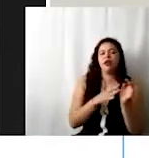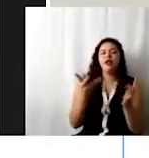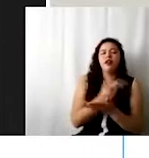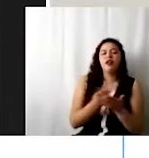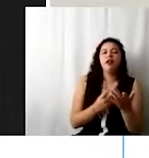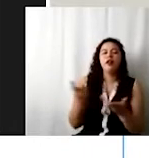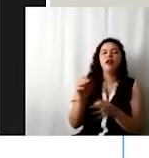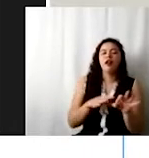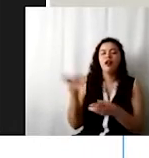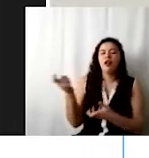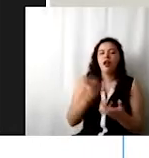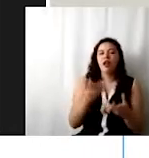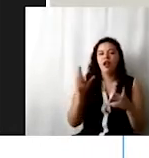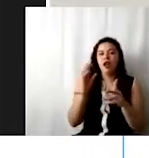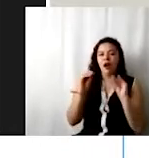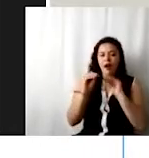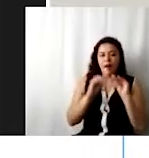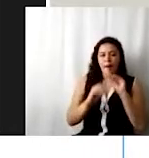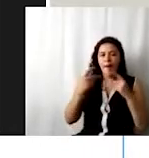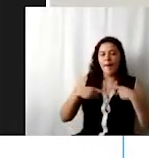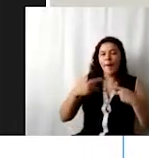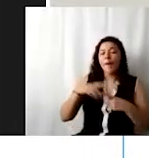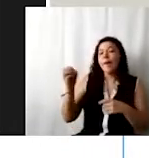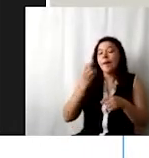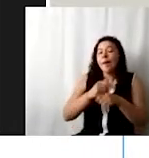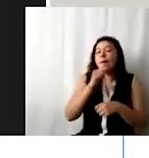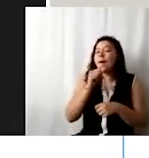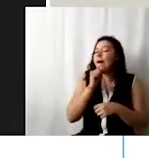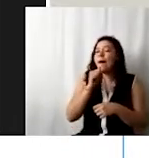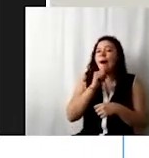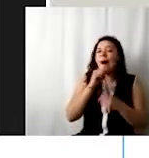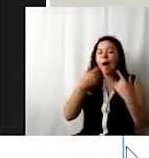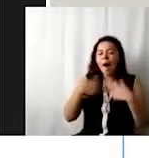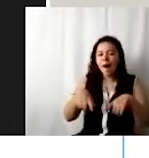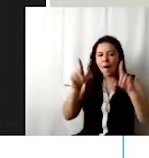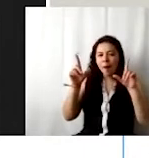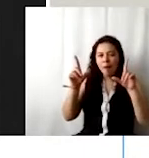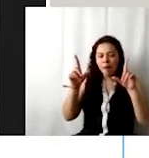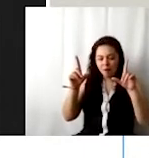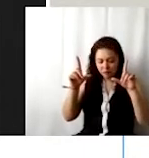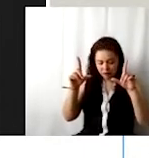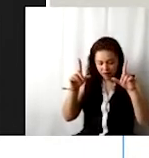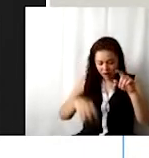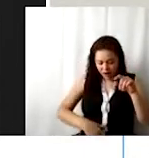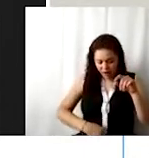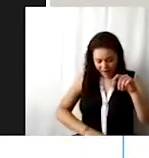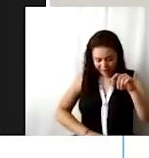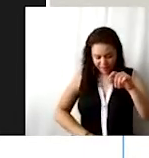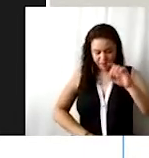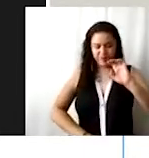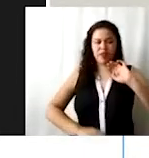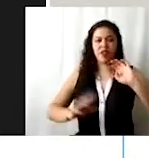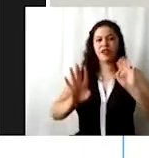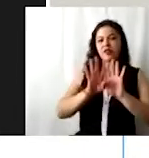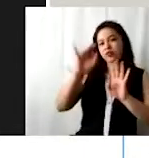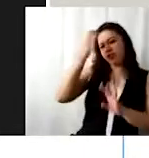presupuesto. Para las personas que no han tenido oportunidad de visitar este portal, bueno, pues, para que se vayan familiarizando, aquí